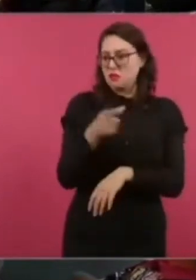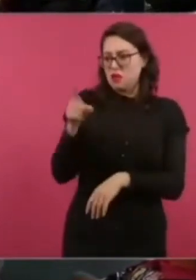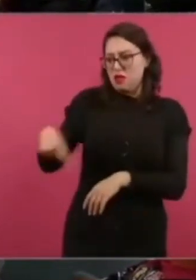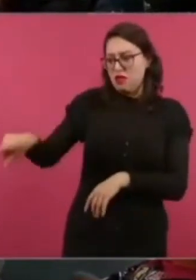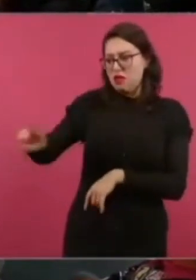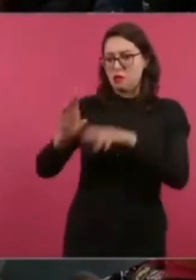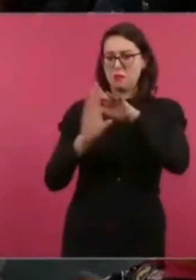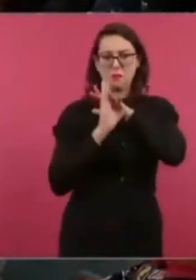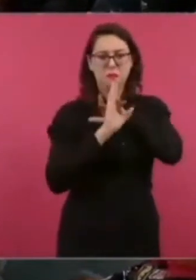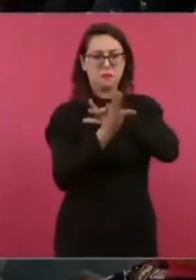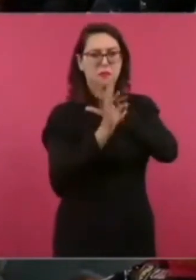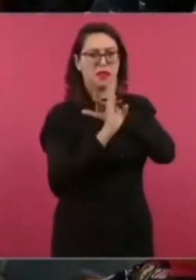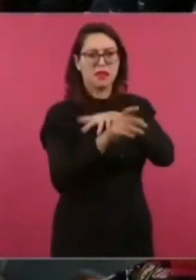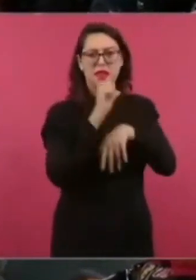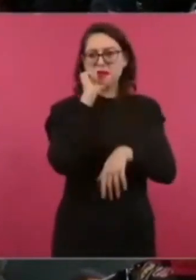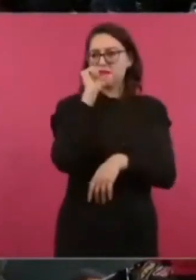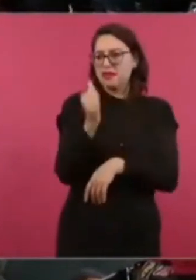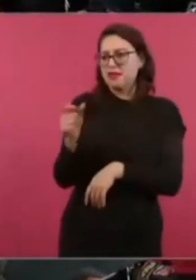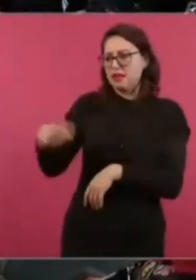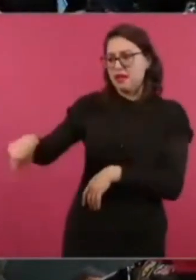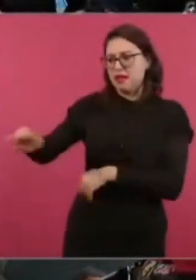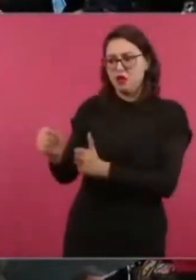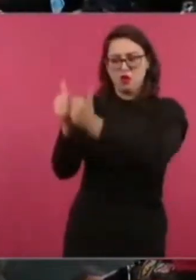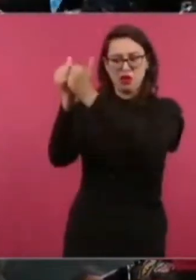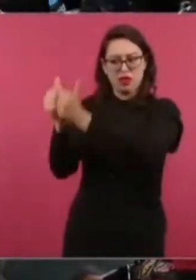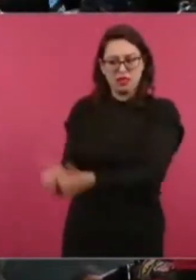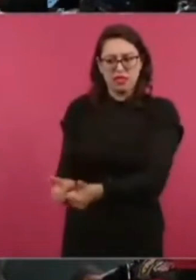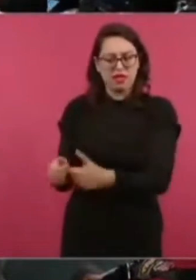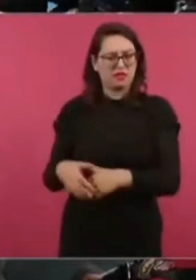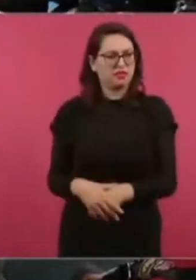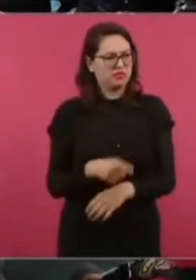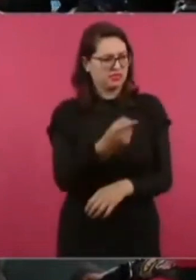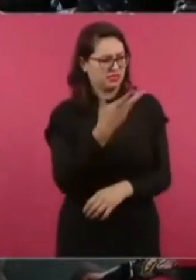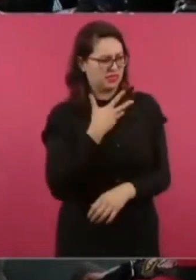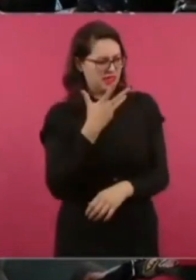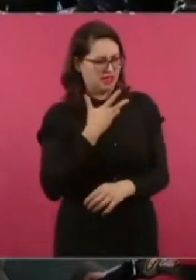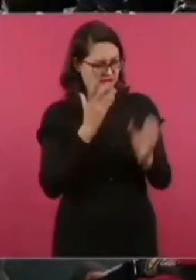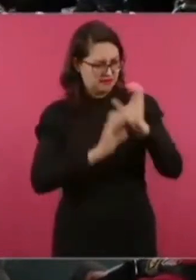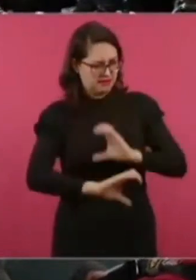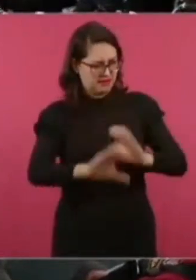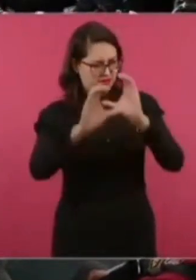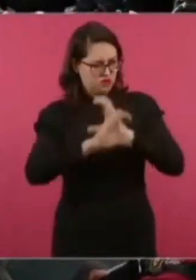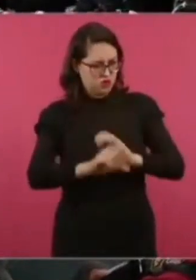a ver quién la canta? Yo creo que